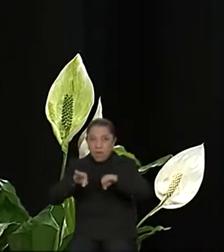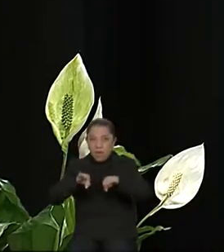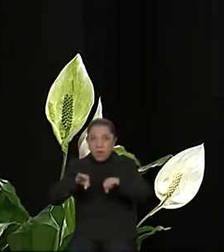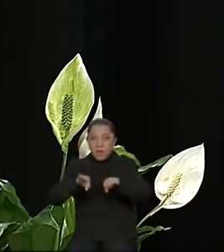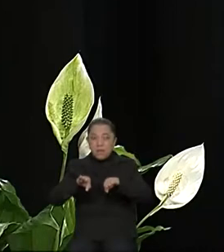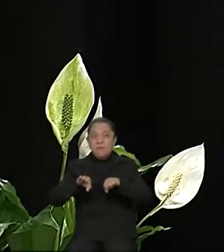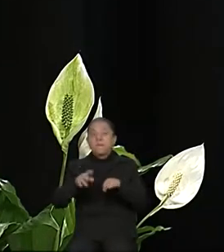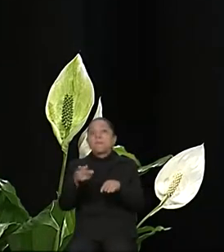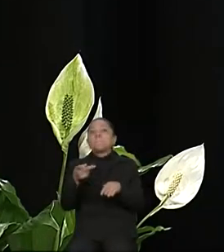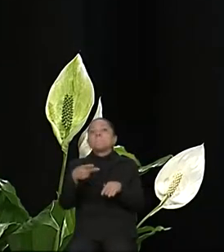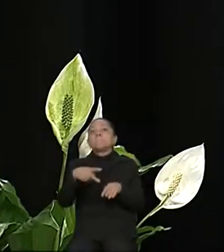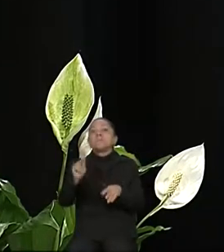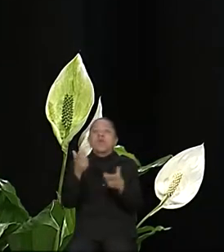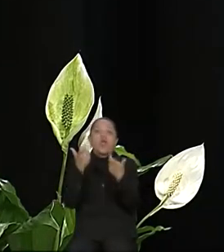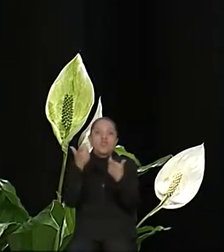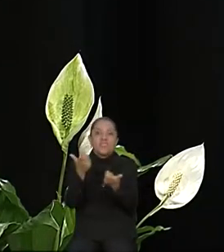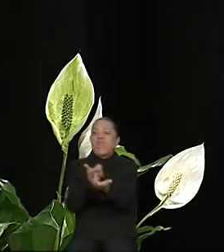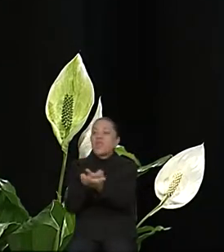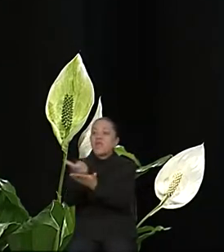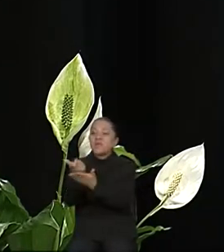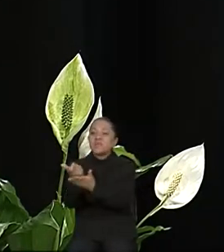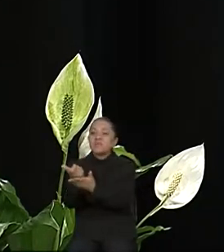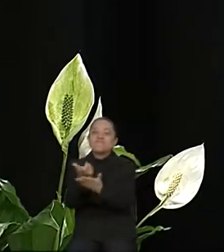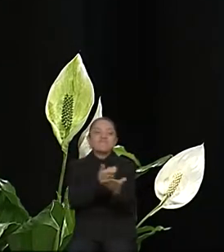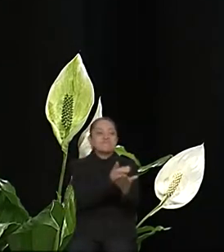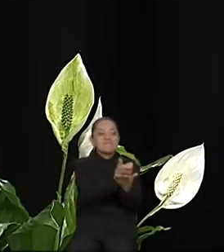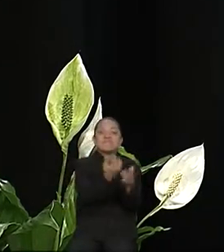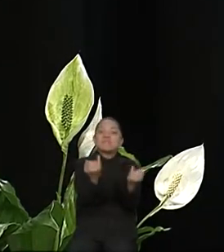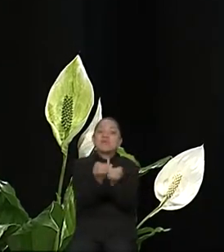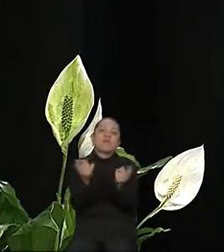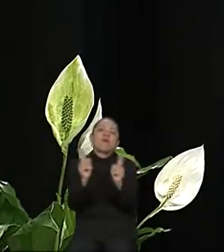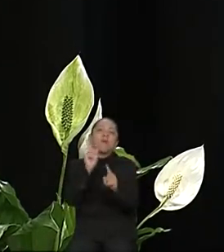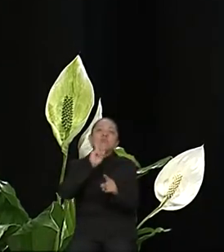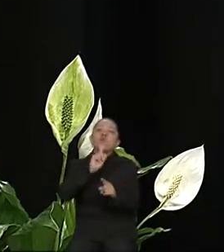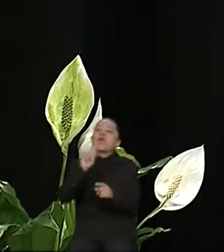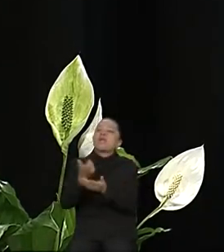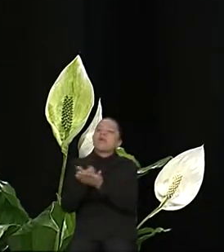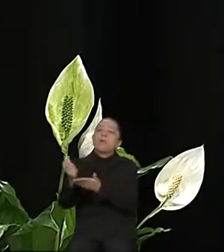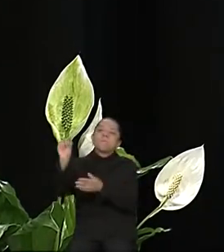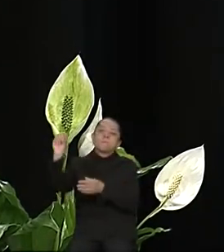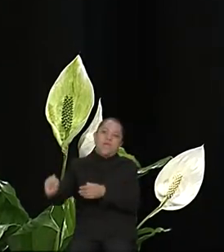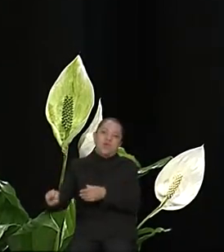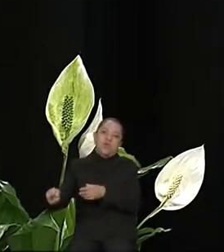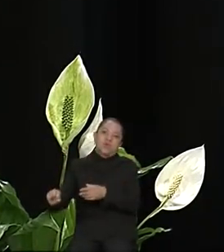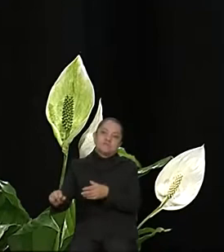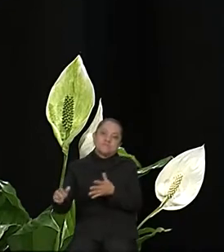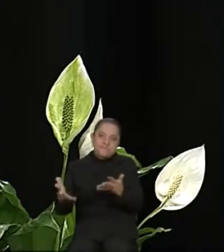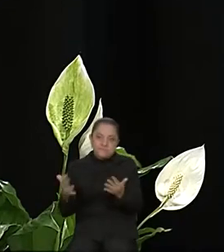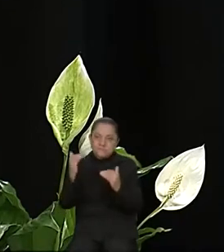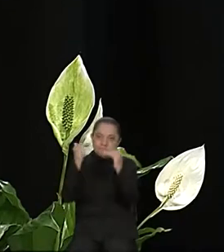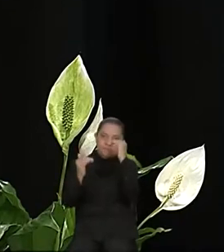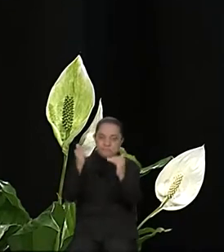recursos no siempre son equitativos en cuanto al salario. Sí, también tenemos